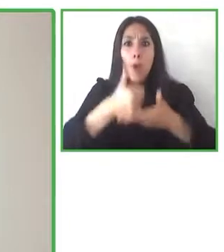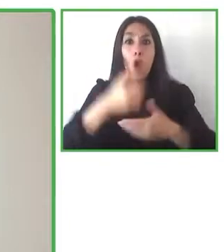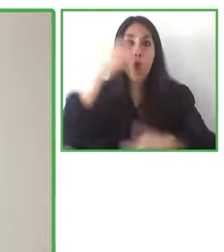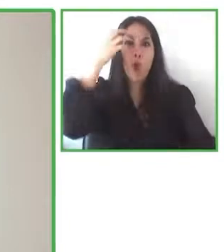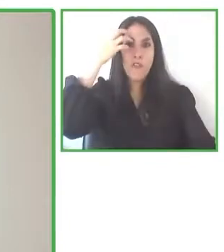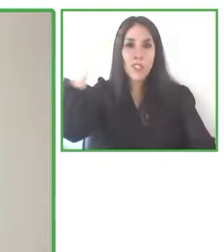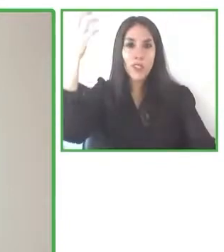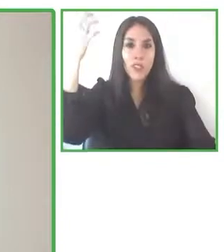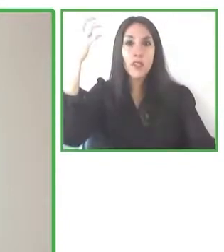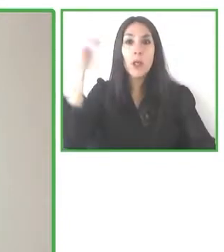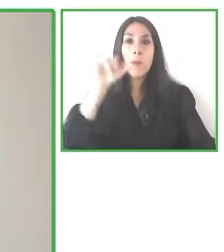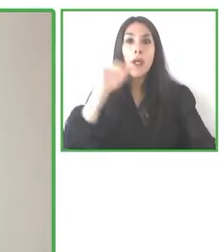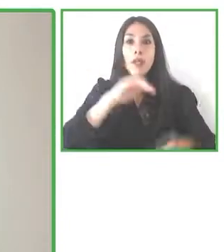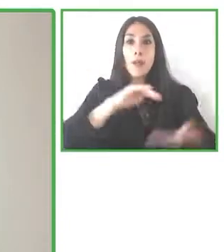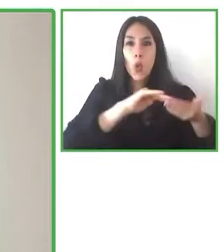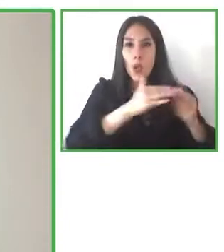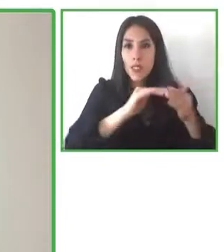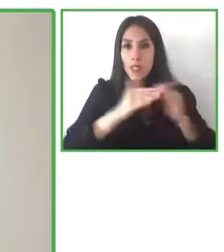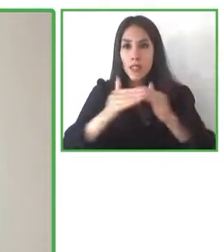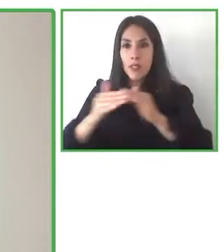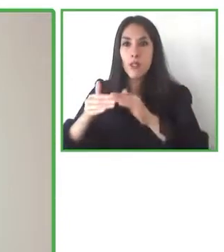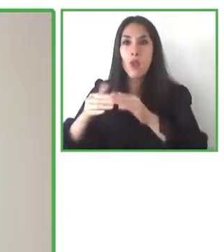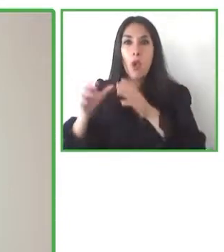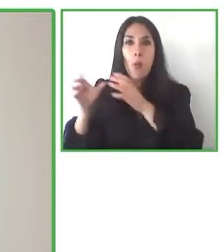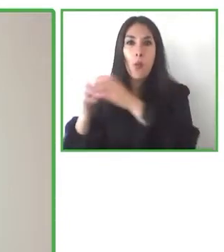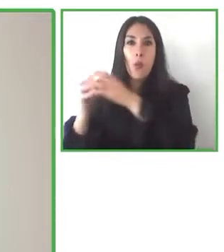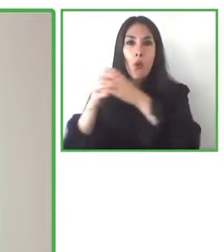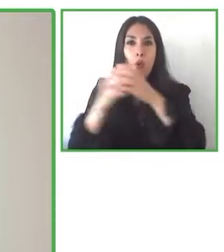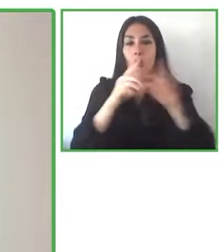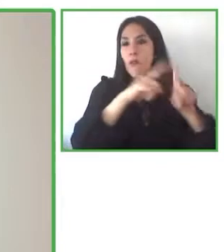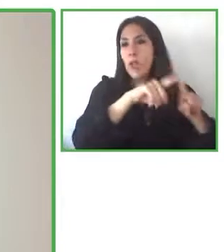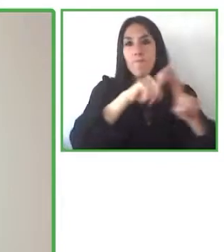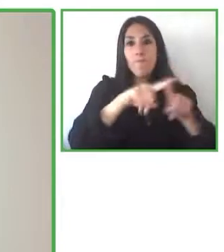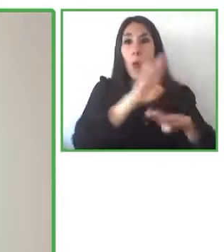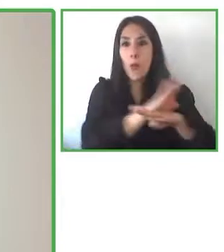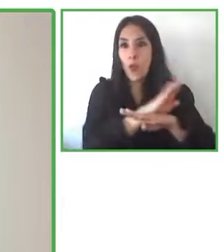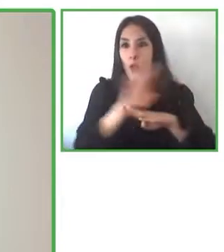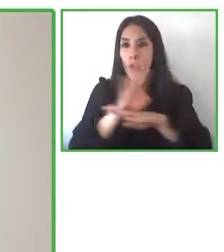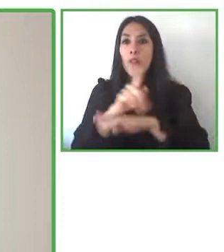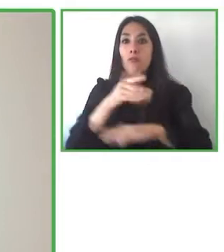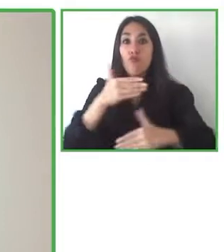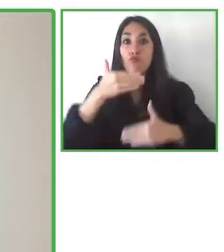realmente a avanzar en sus políticas y estrategias de accesibilidad e inclusión digital.